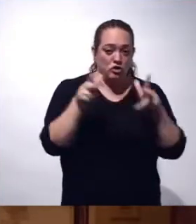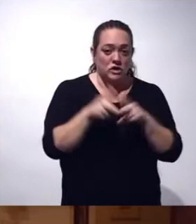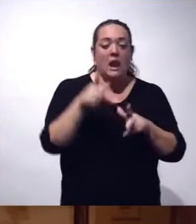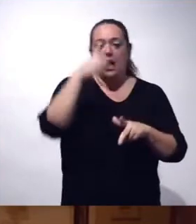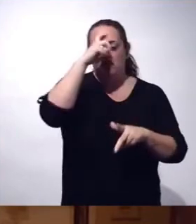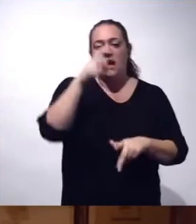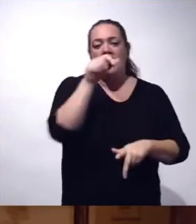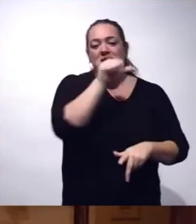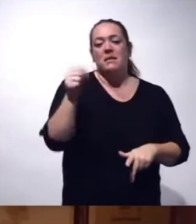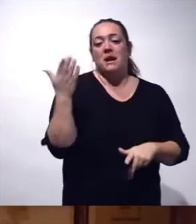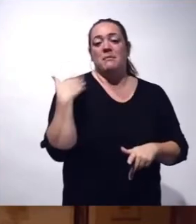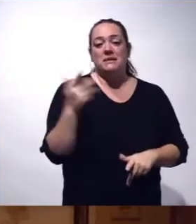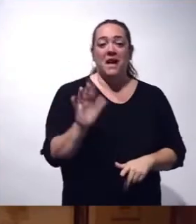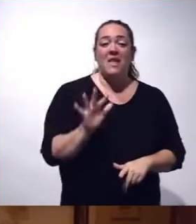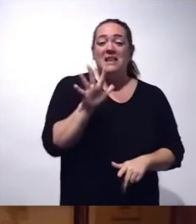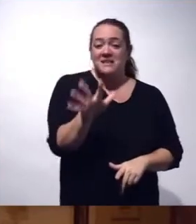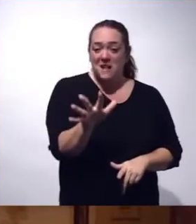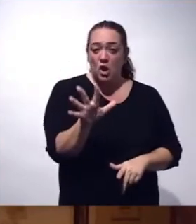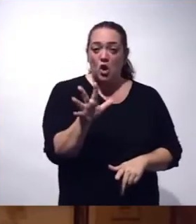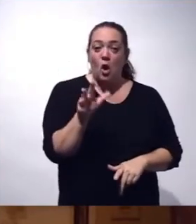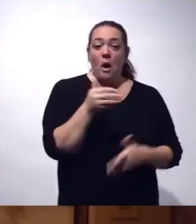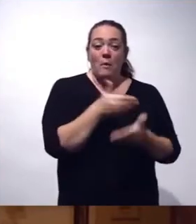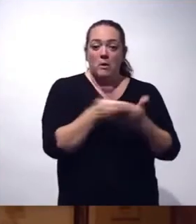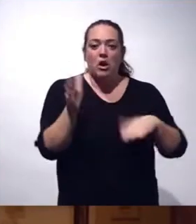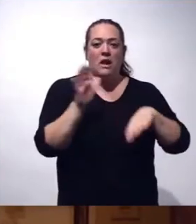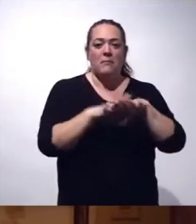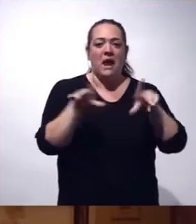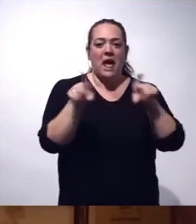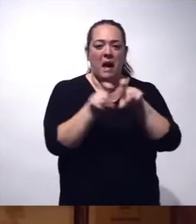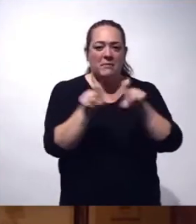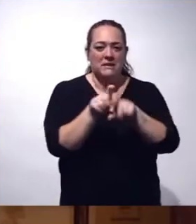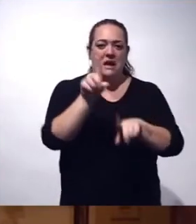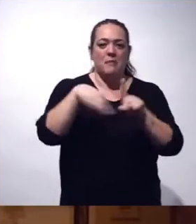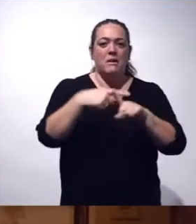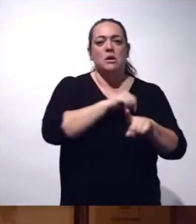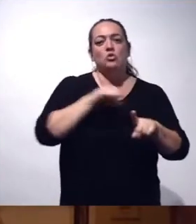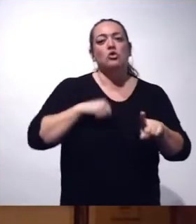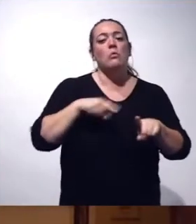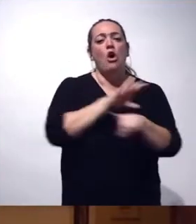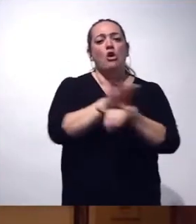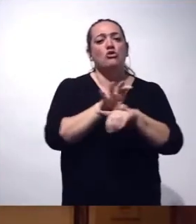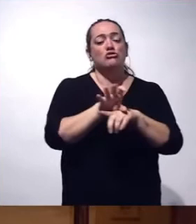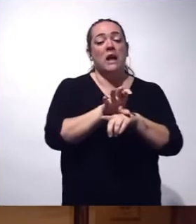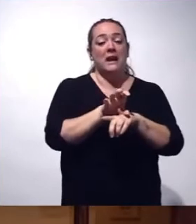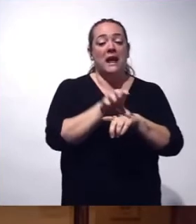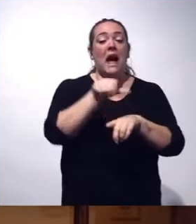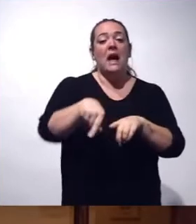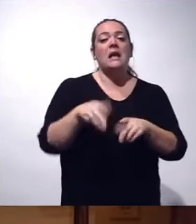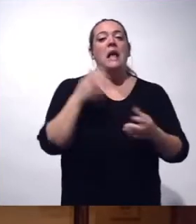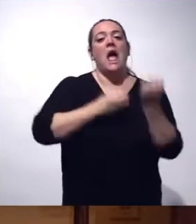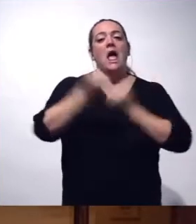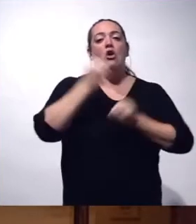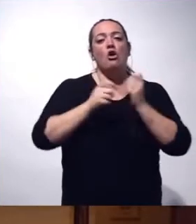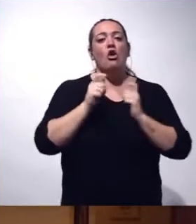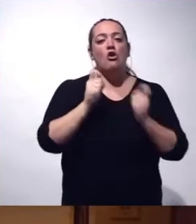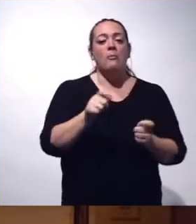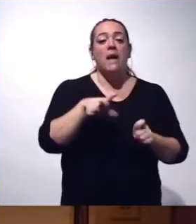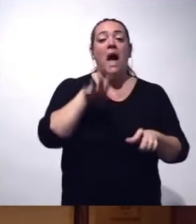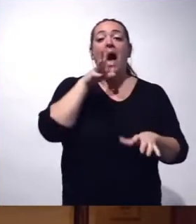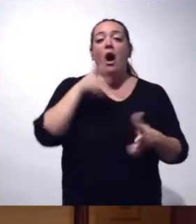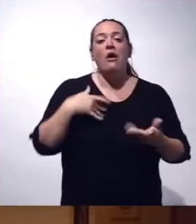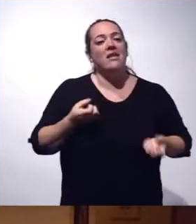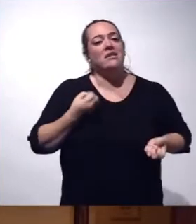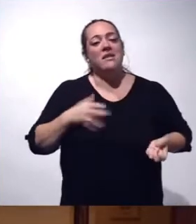pasada añadíamos otros 5 millones para las pymes y los autónomos, en este caso desde la Consejería de Economía, y hemos dado cuenta